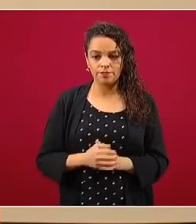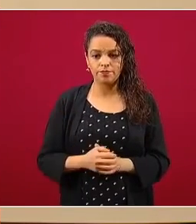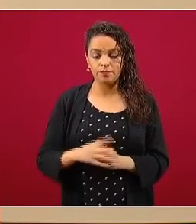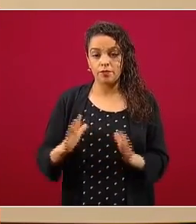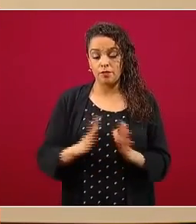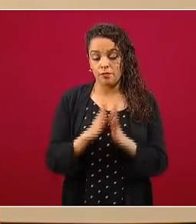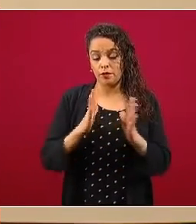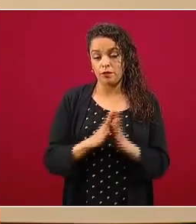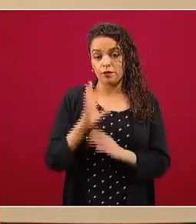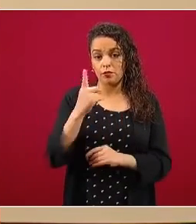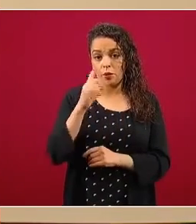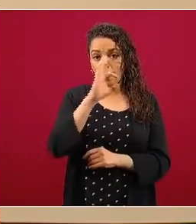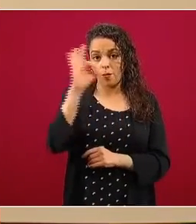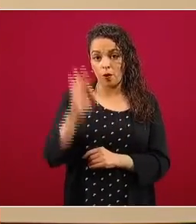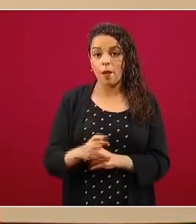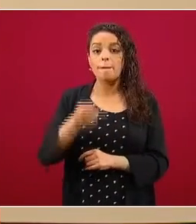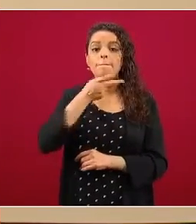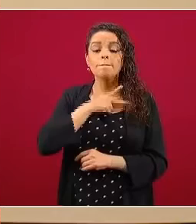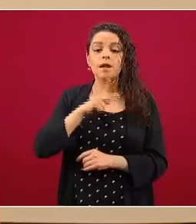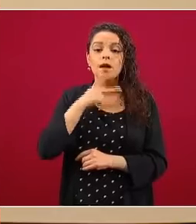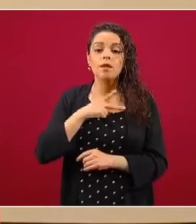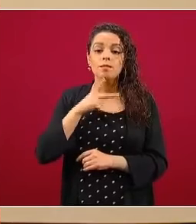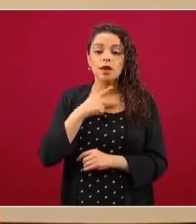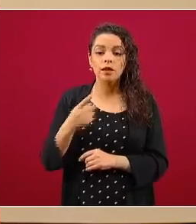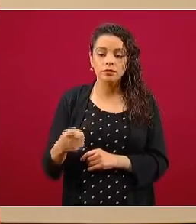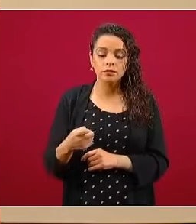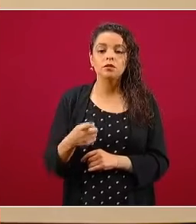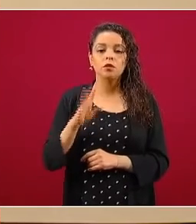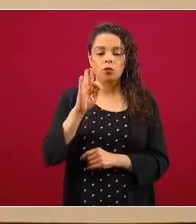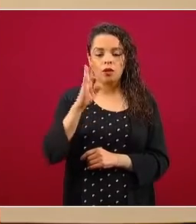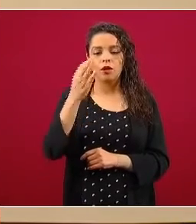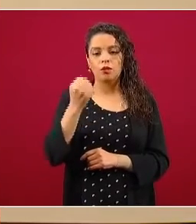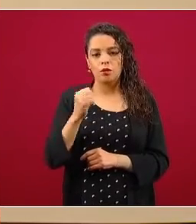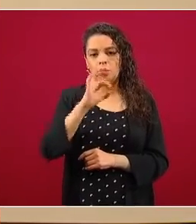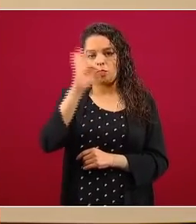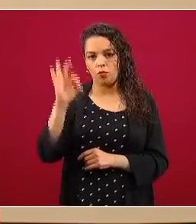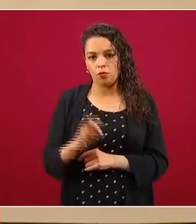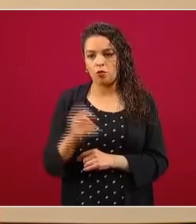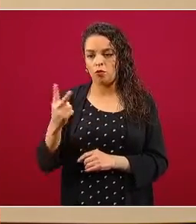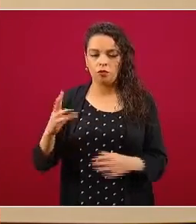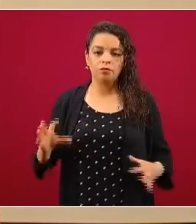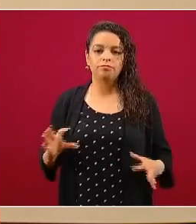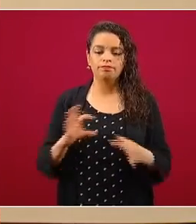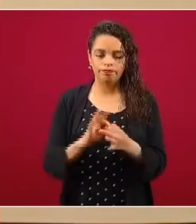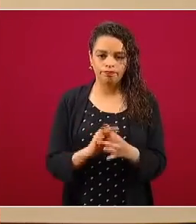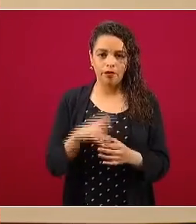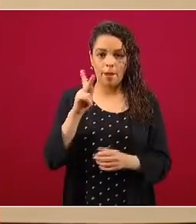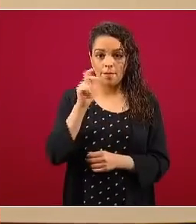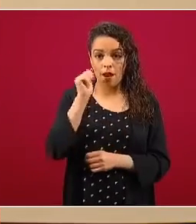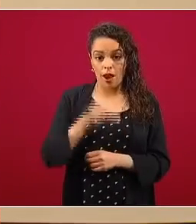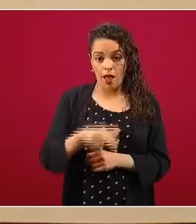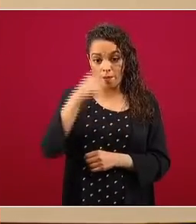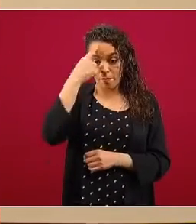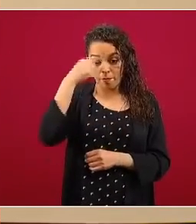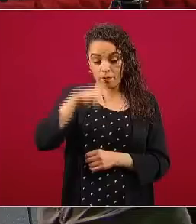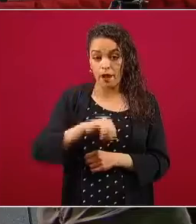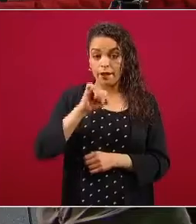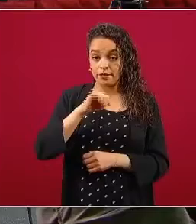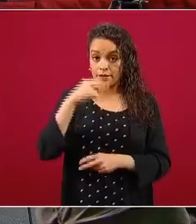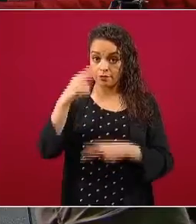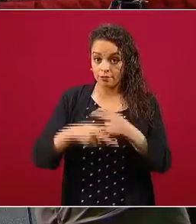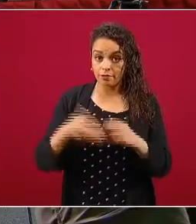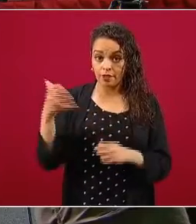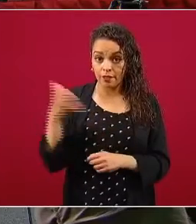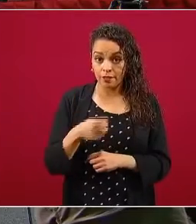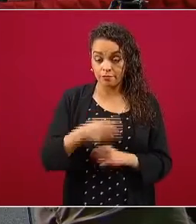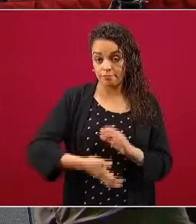ciento y Pemex Exploración y Producción con el 49 por ciento. El plan de desarrollo autorizado por la Comisión Nacional de